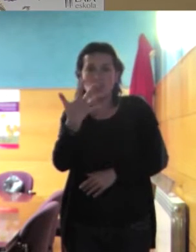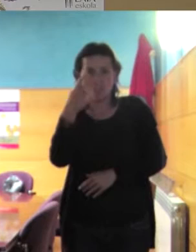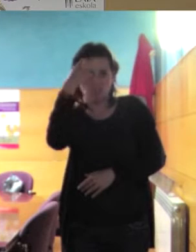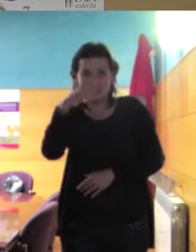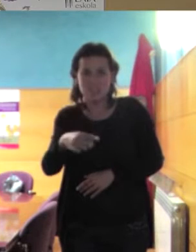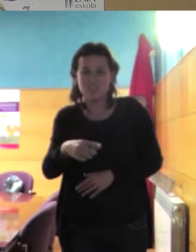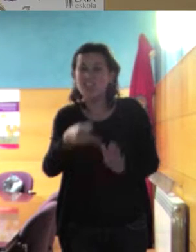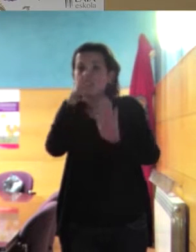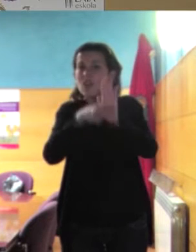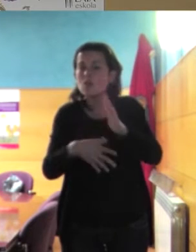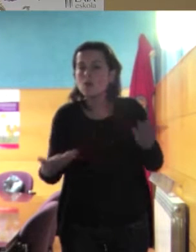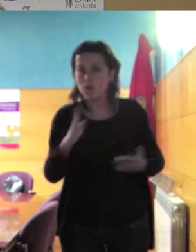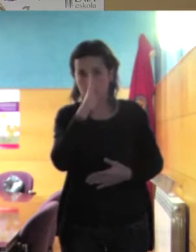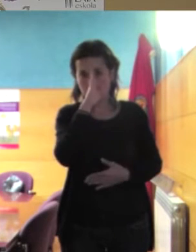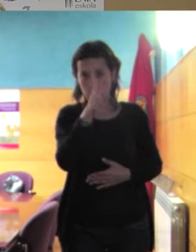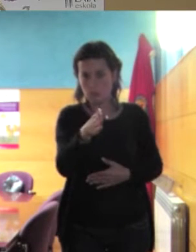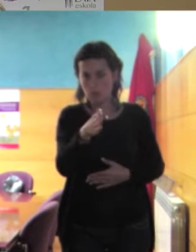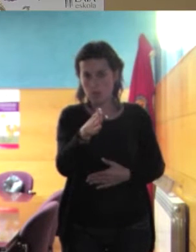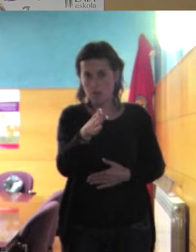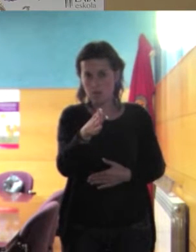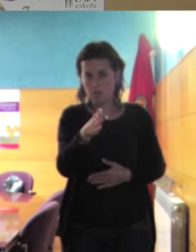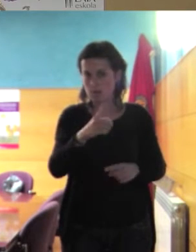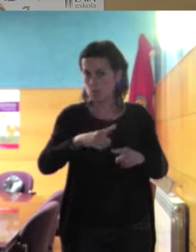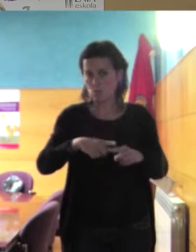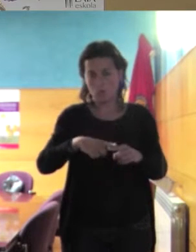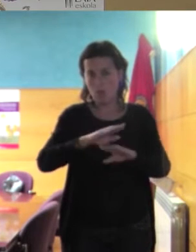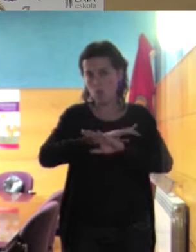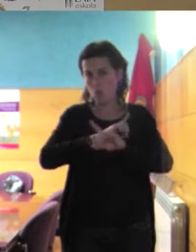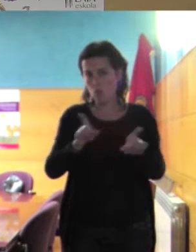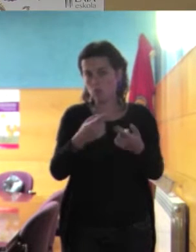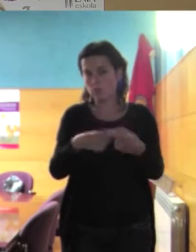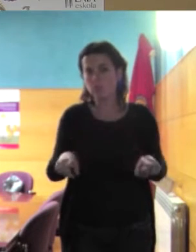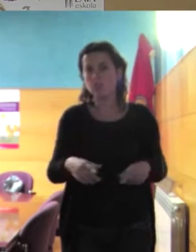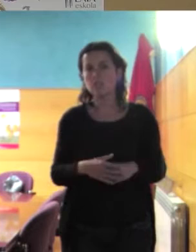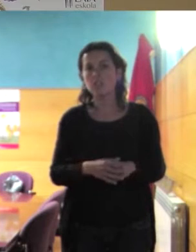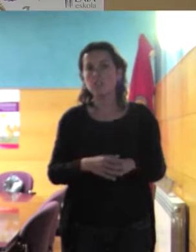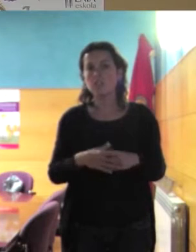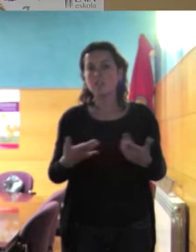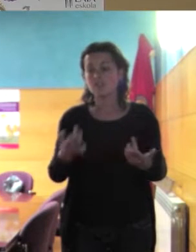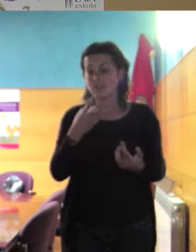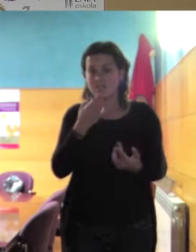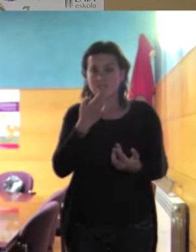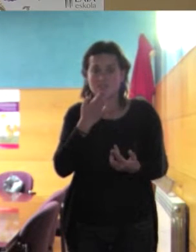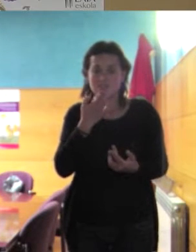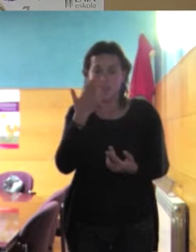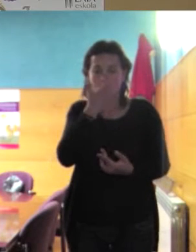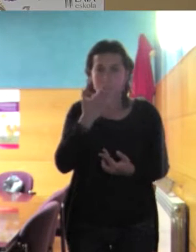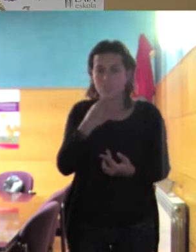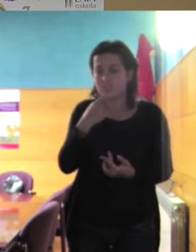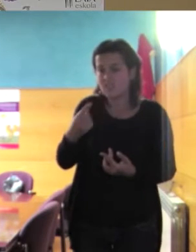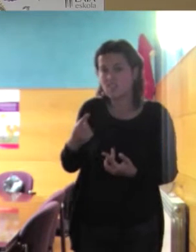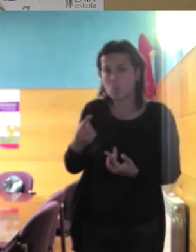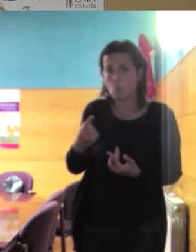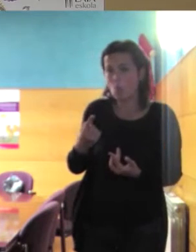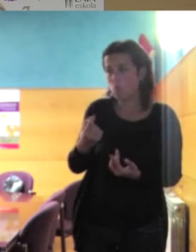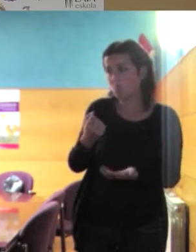es la norma de nuestra sociedad y que la cosa peor que te pueden decir en la escuela es maricón la ley dice